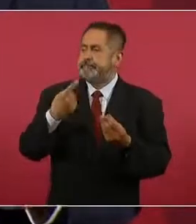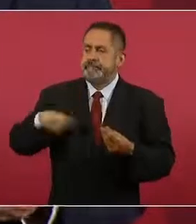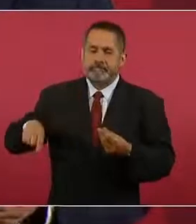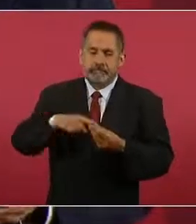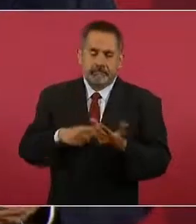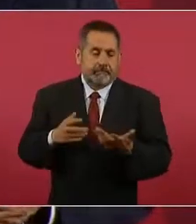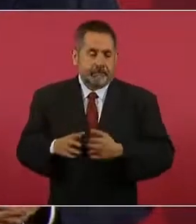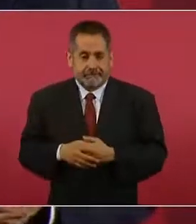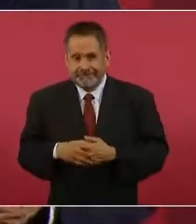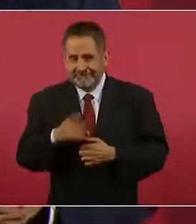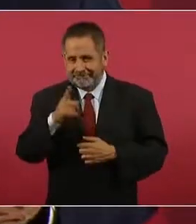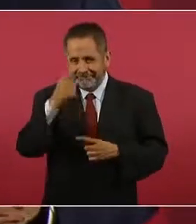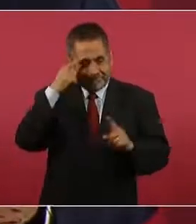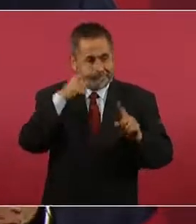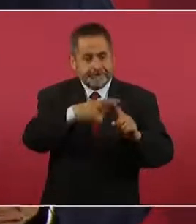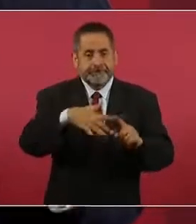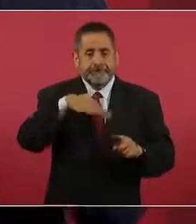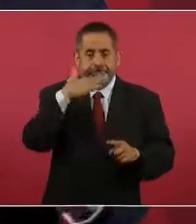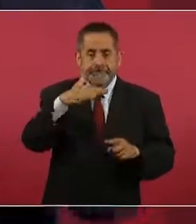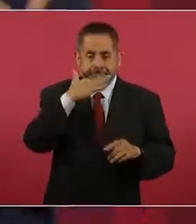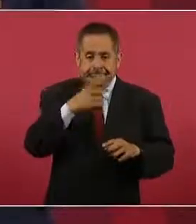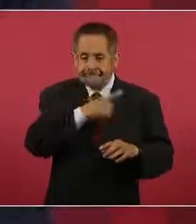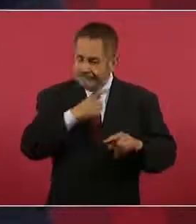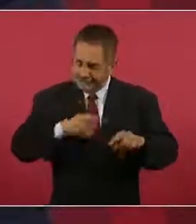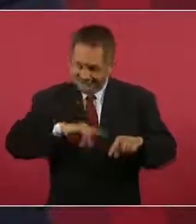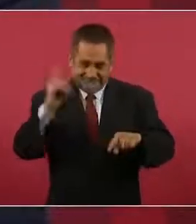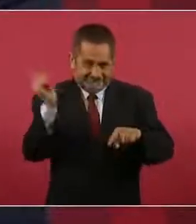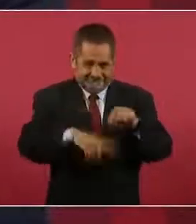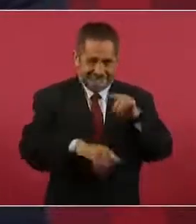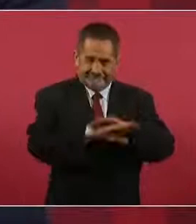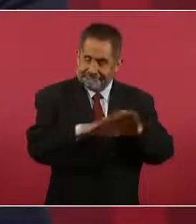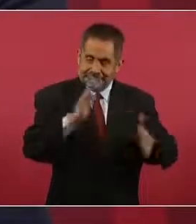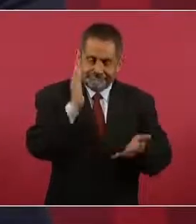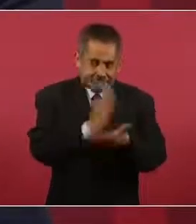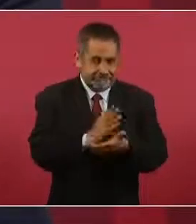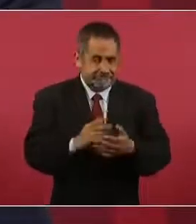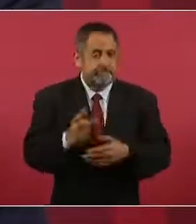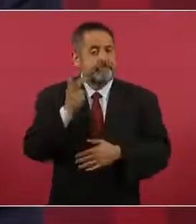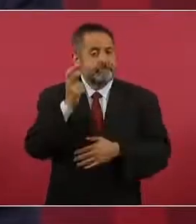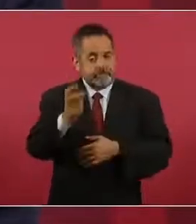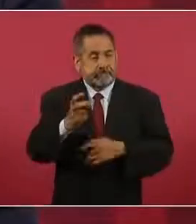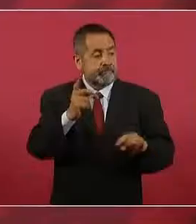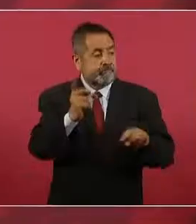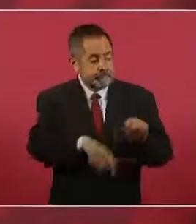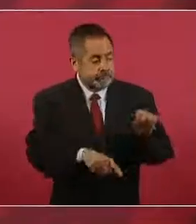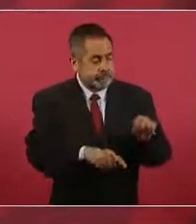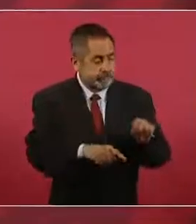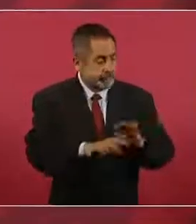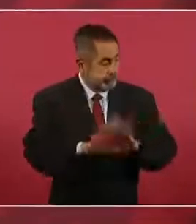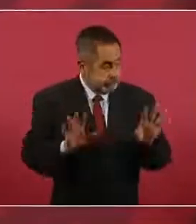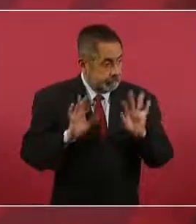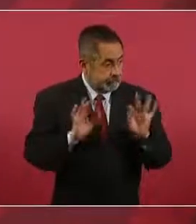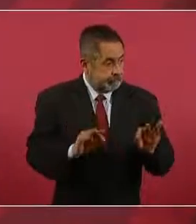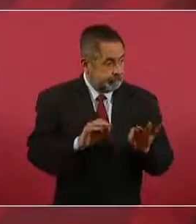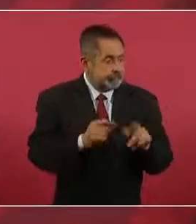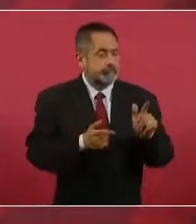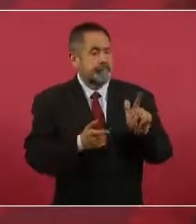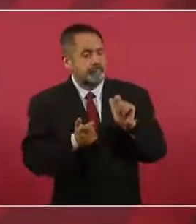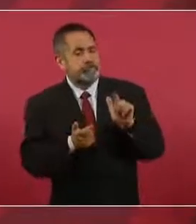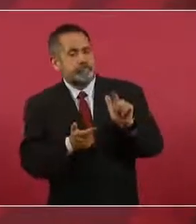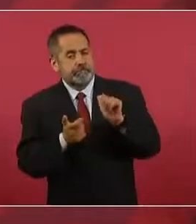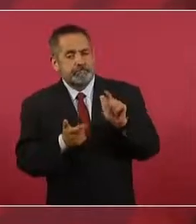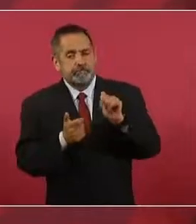la corrupción hay que combatirla porque eso es lo que nos permite, es una fuente de financiamiento